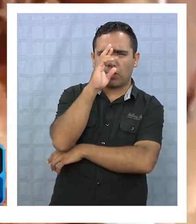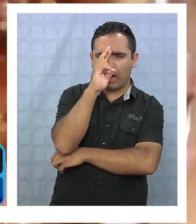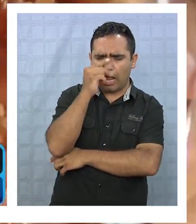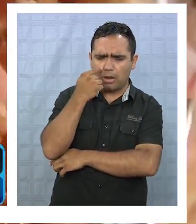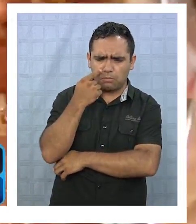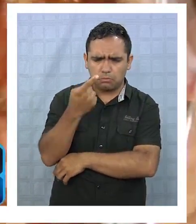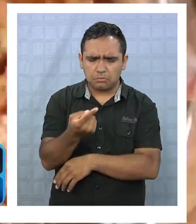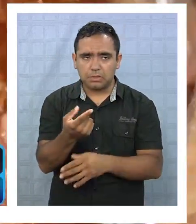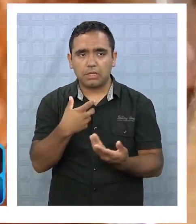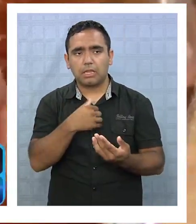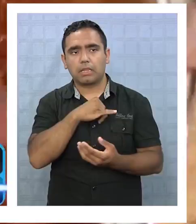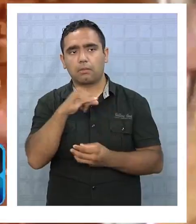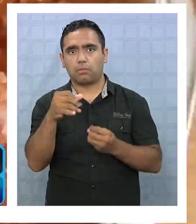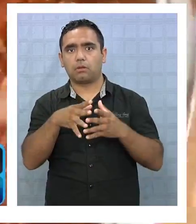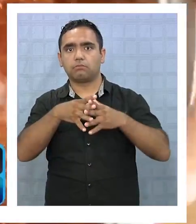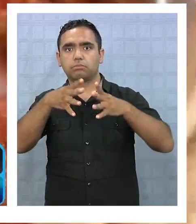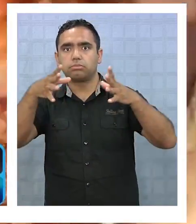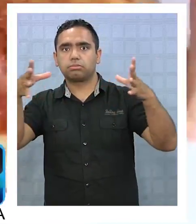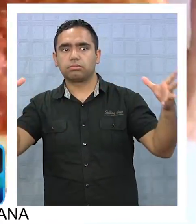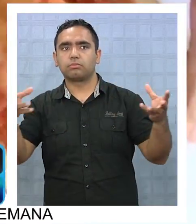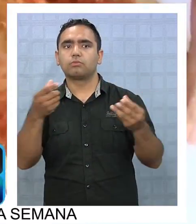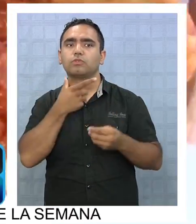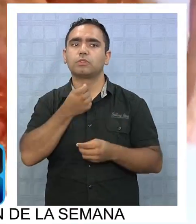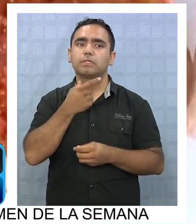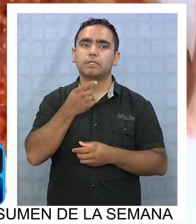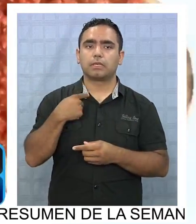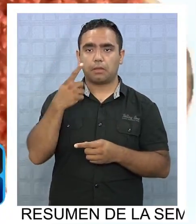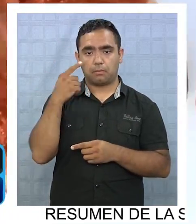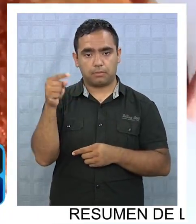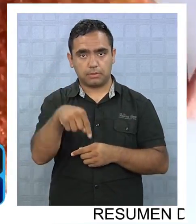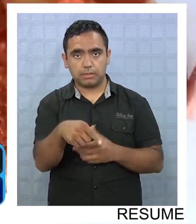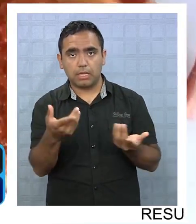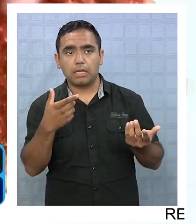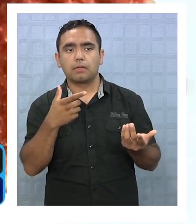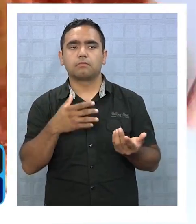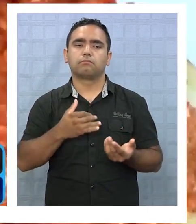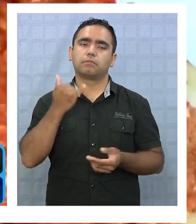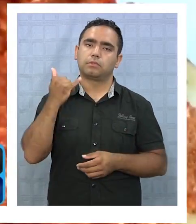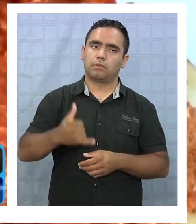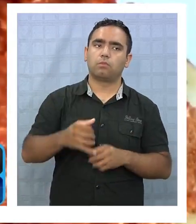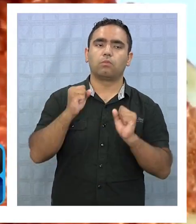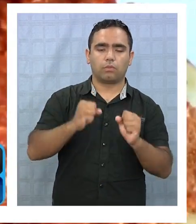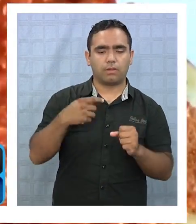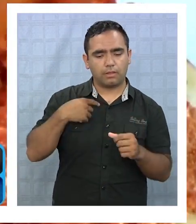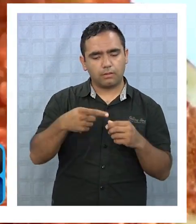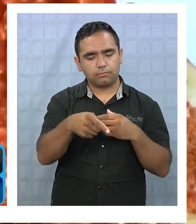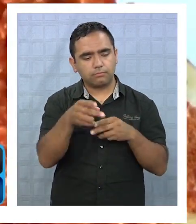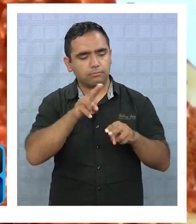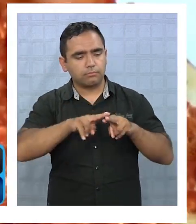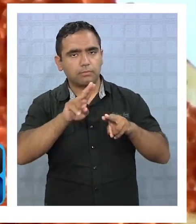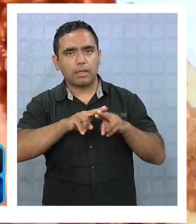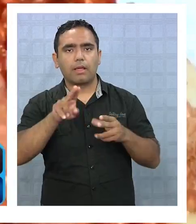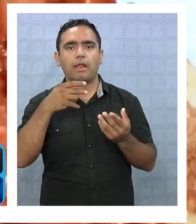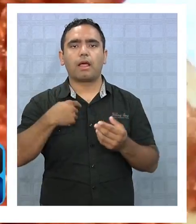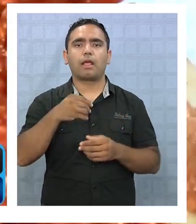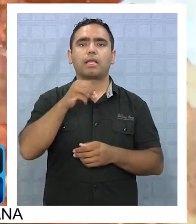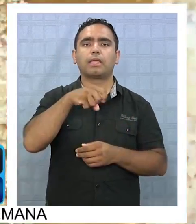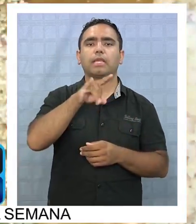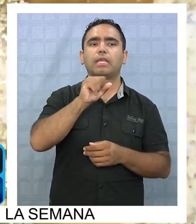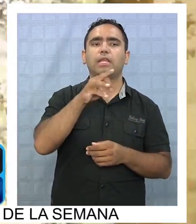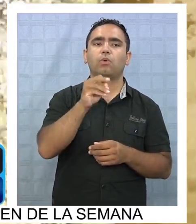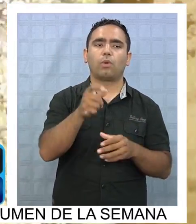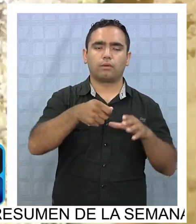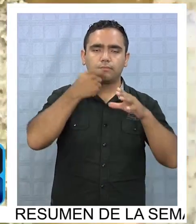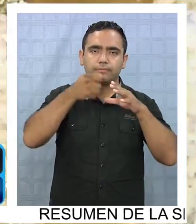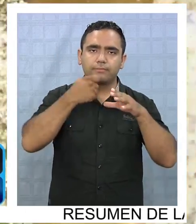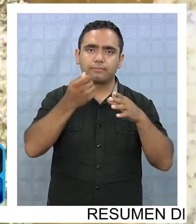raros, pero la demanda ha crecido y quienes los visitan saben que siempre pueden encontrar alguna preparación con quinoa para degustar.